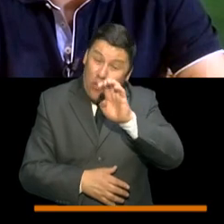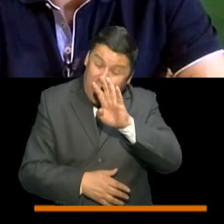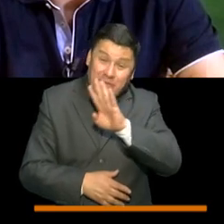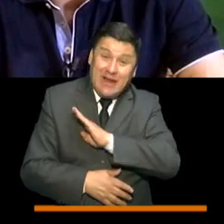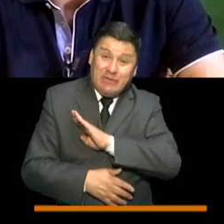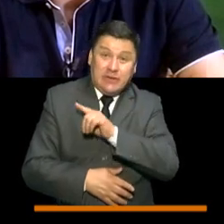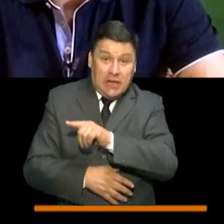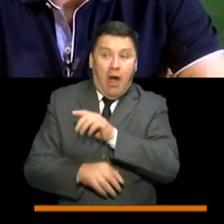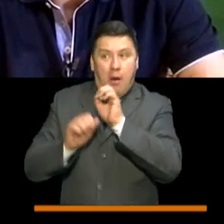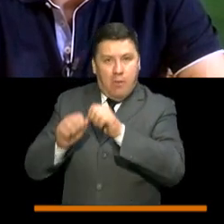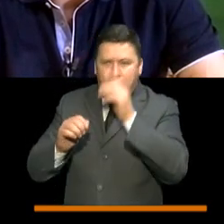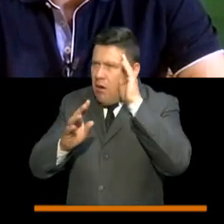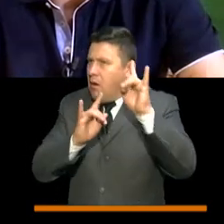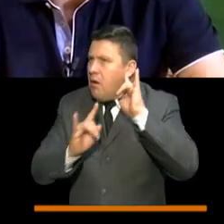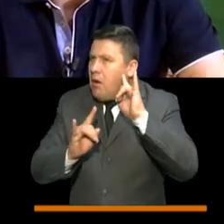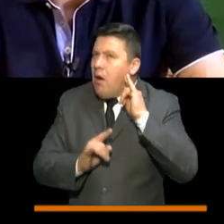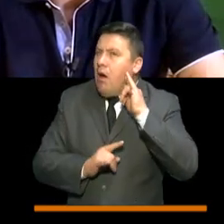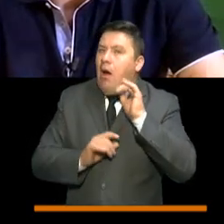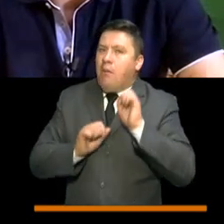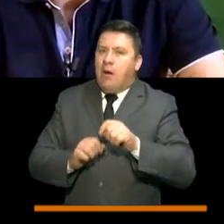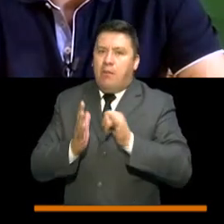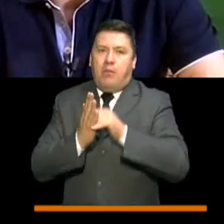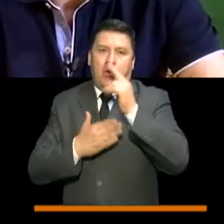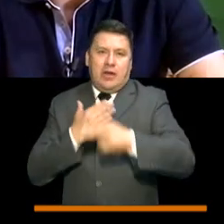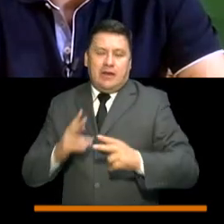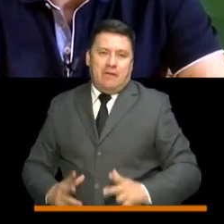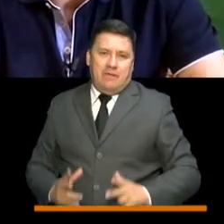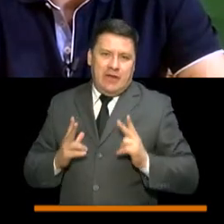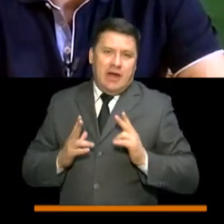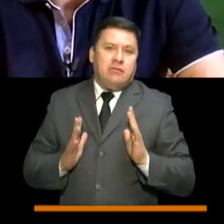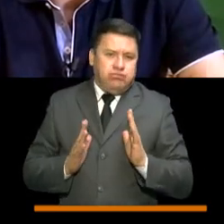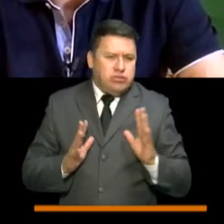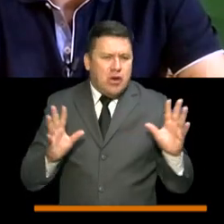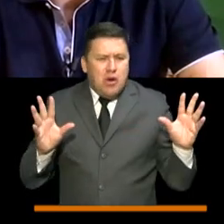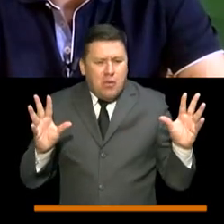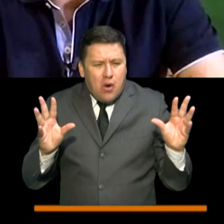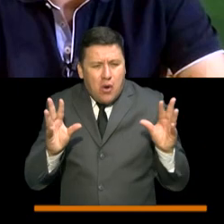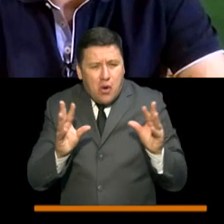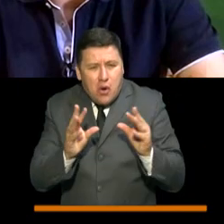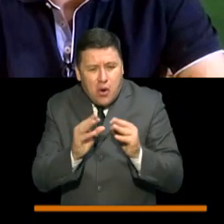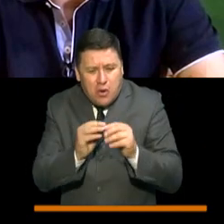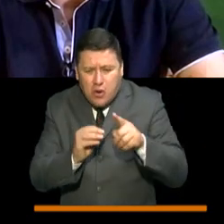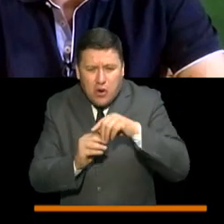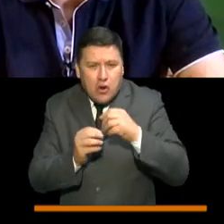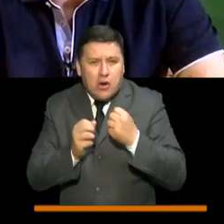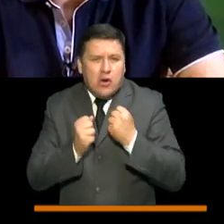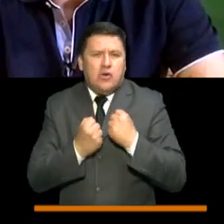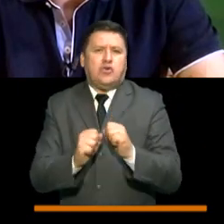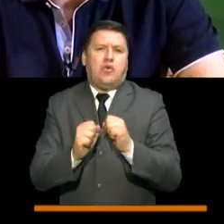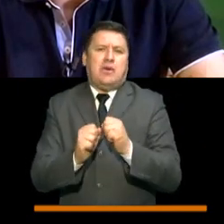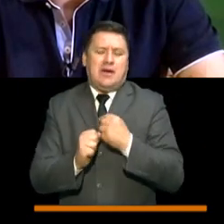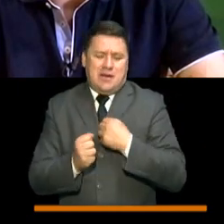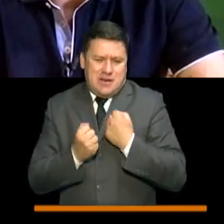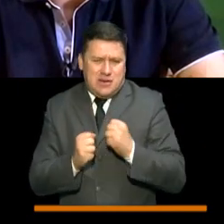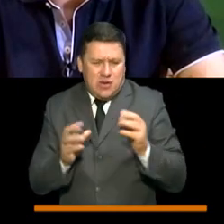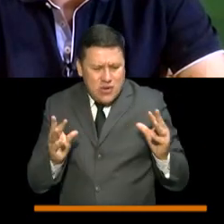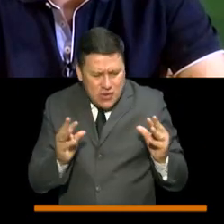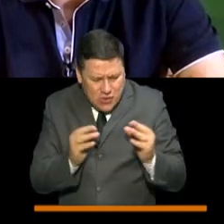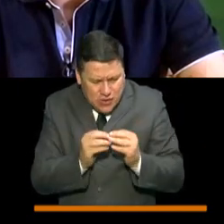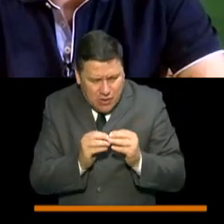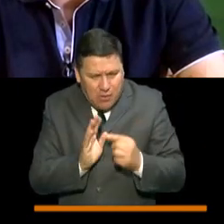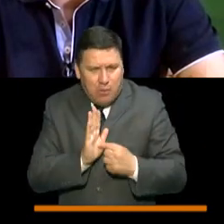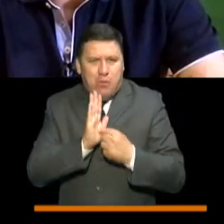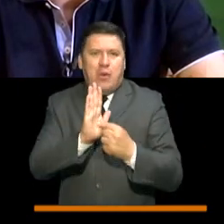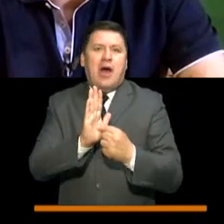su voz interior y a tener proyectos de vida. Entonces, la suma de todos estos esfuerzos es lo que nos ha permitido hoy